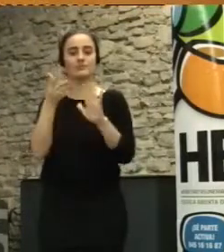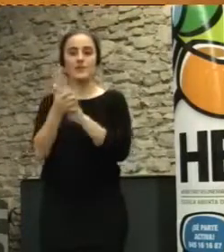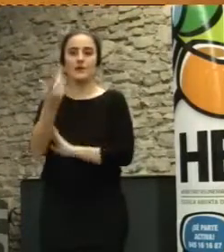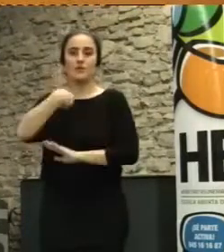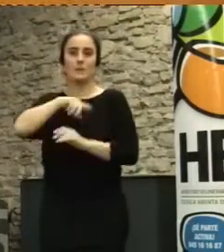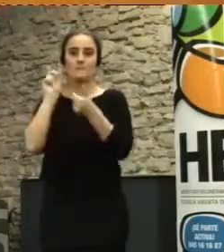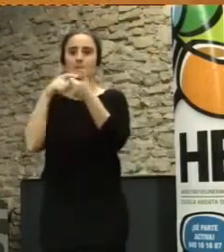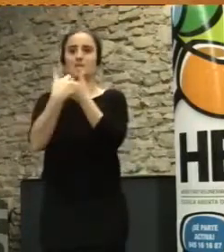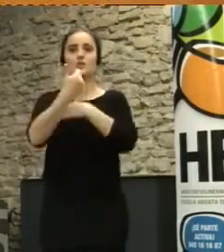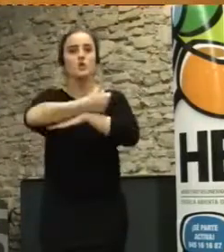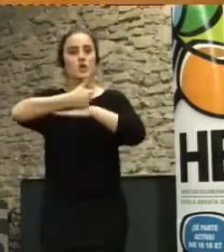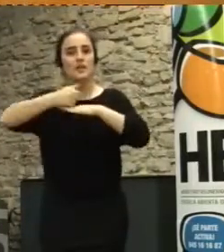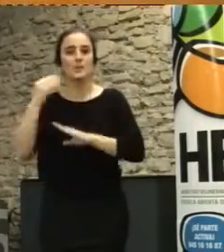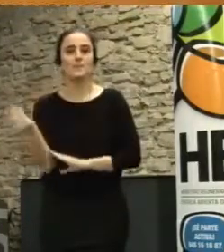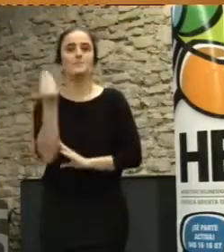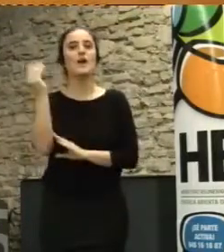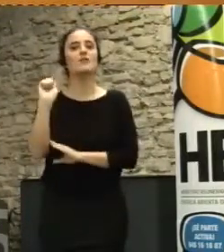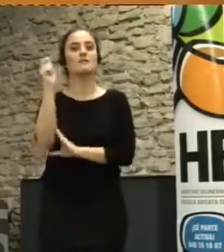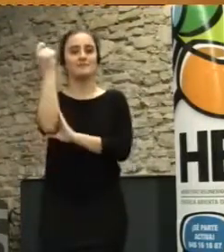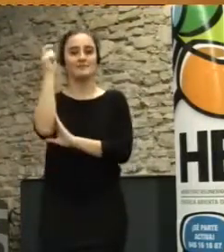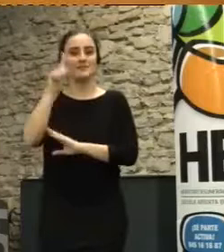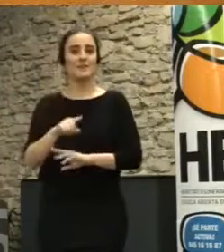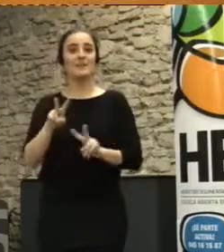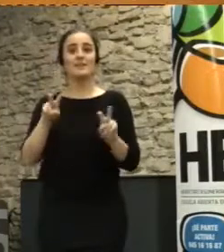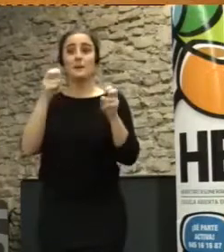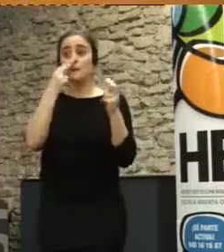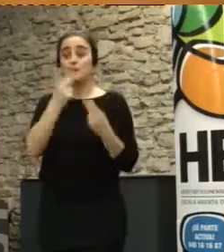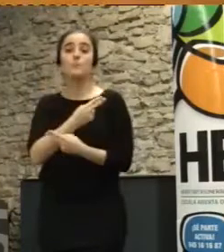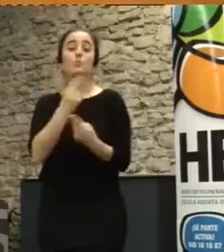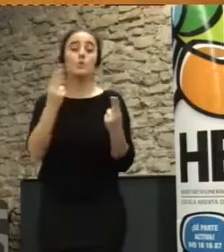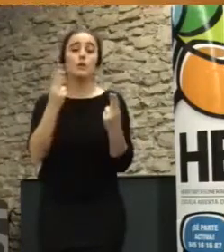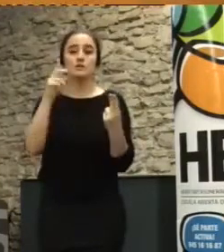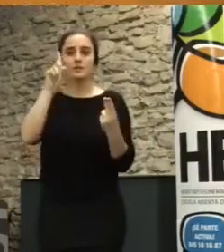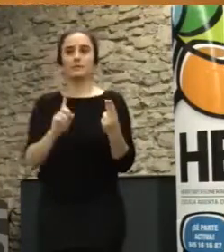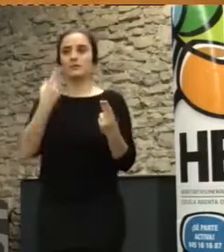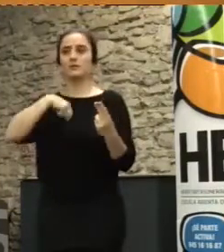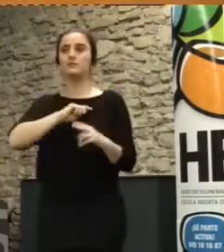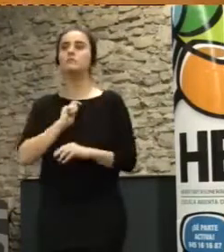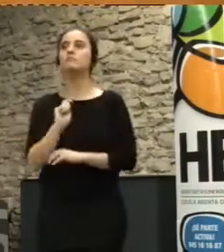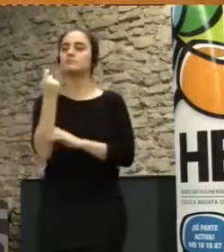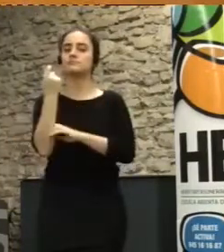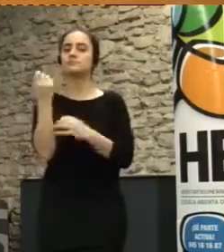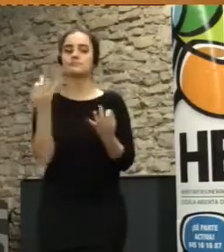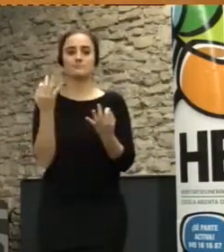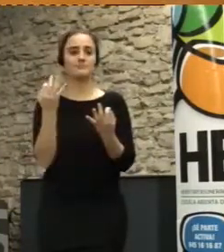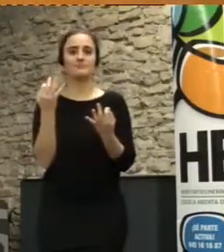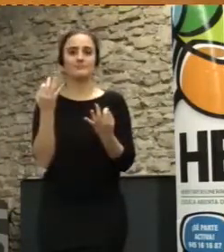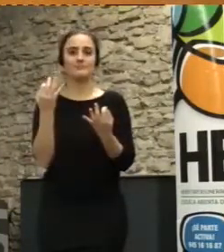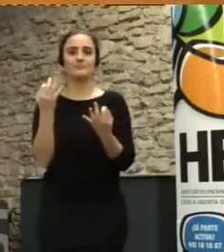mejor participación ciudadana en los asuntos públicos y conseguiremos asimismo una mayor